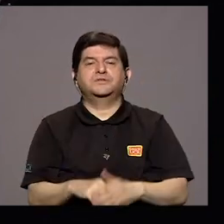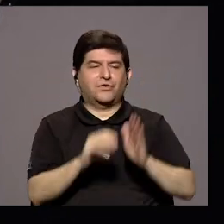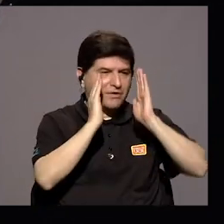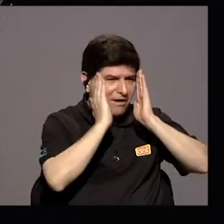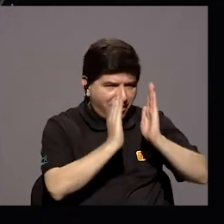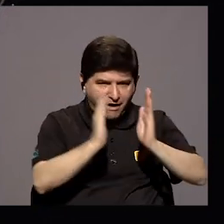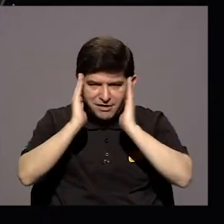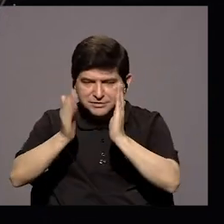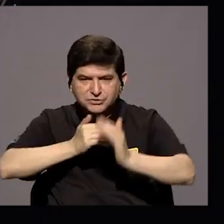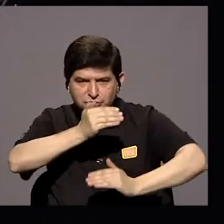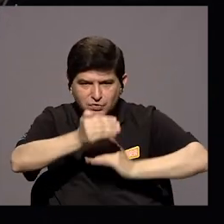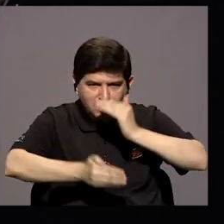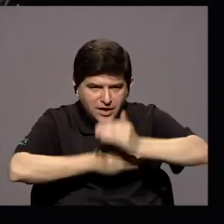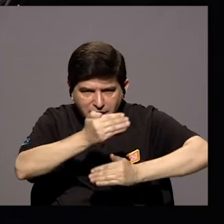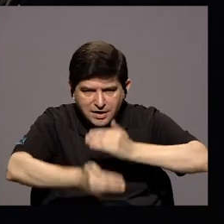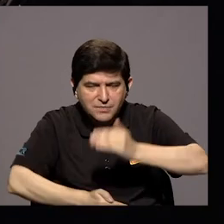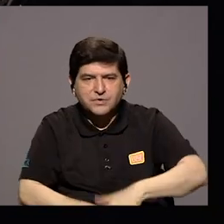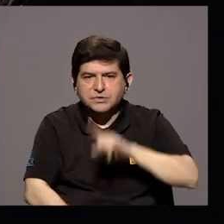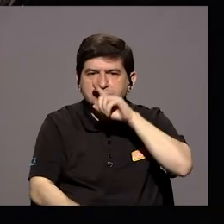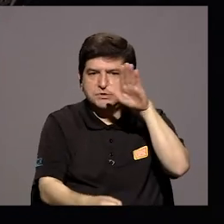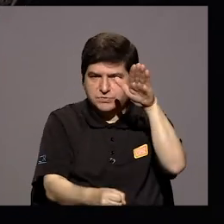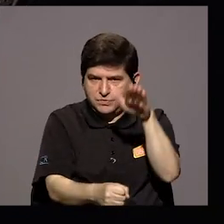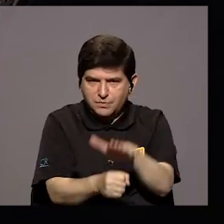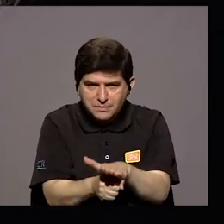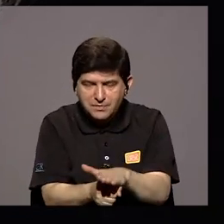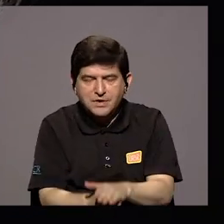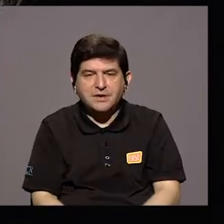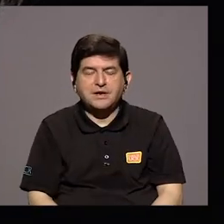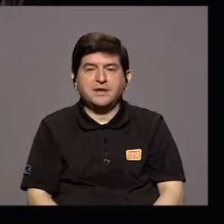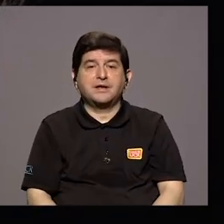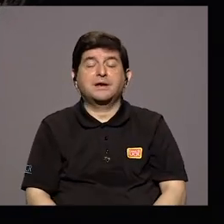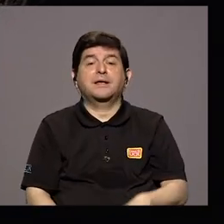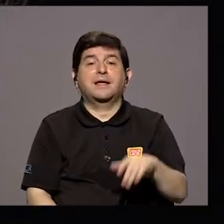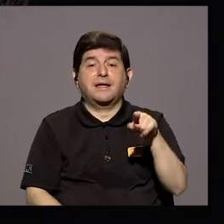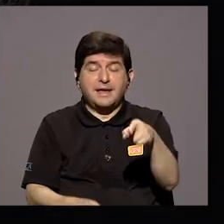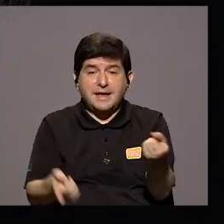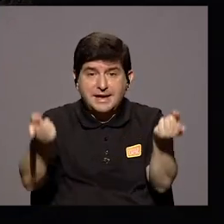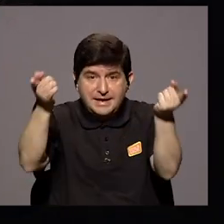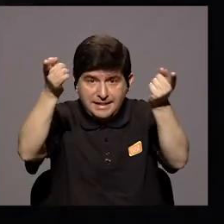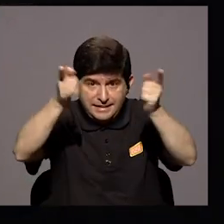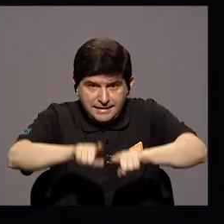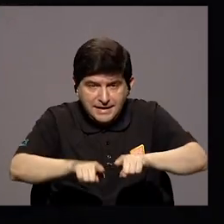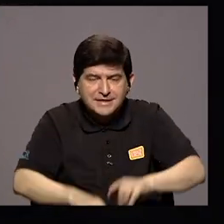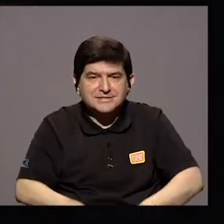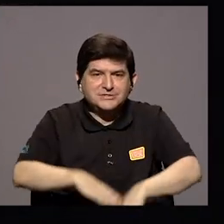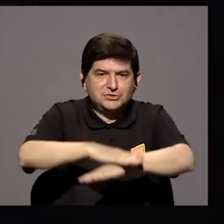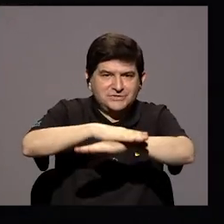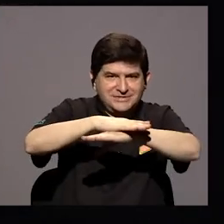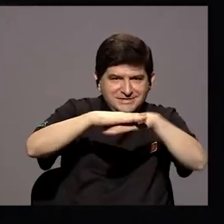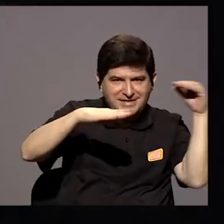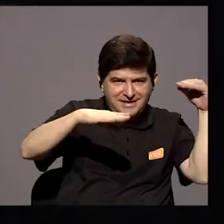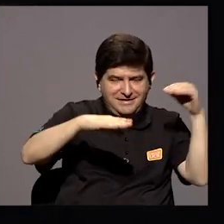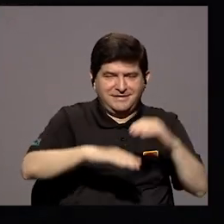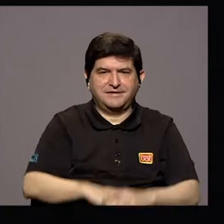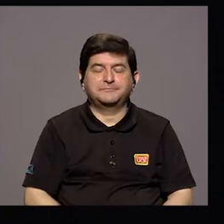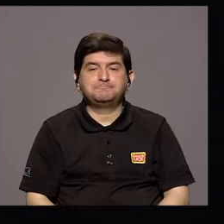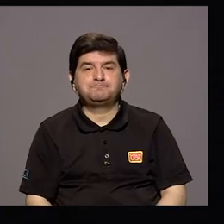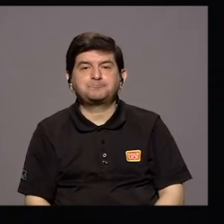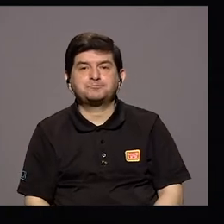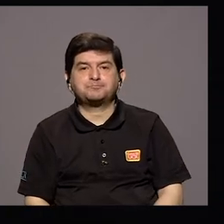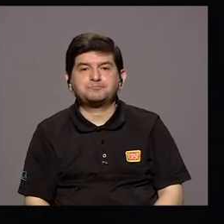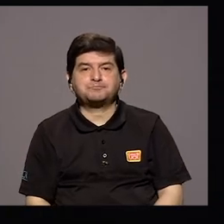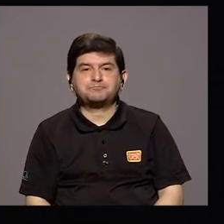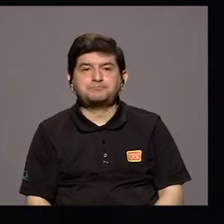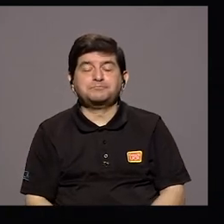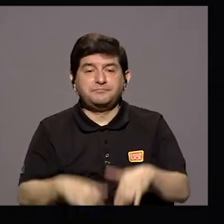Protocolos Que Rigen Para Poder Salir Y Bueno Ya La